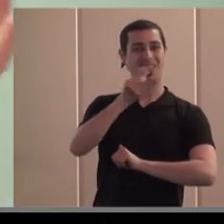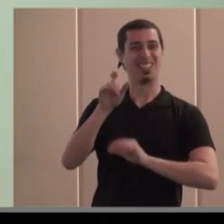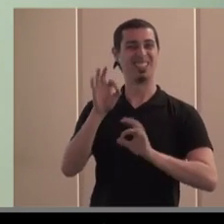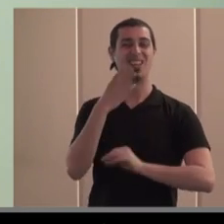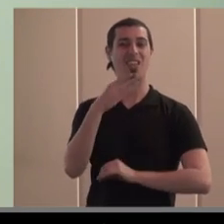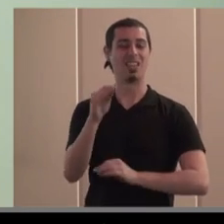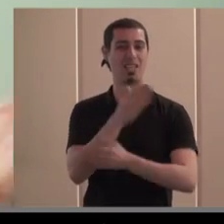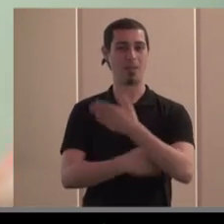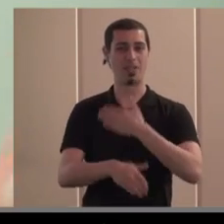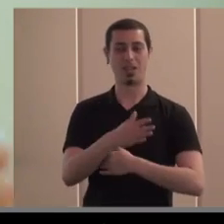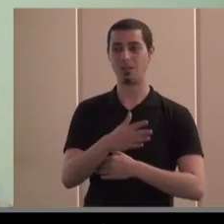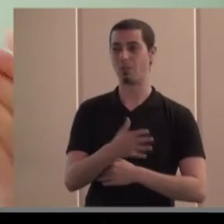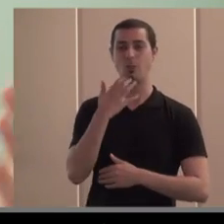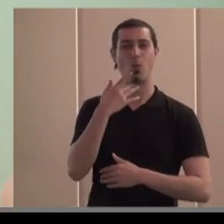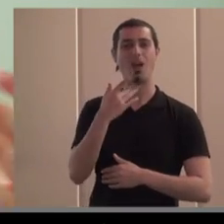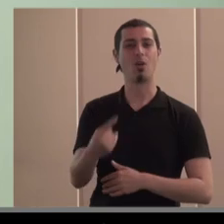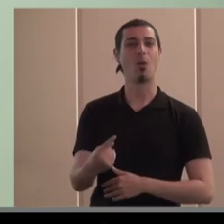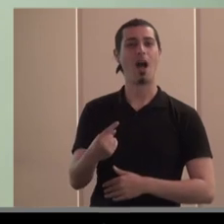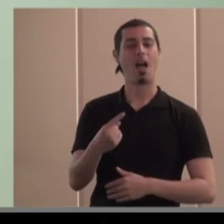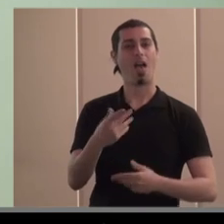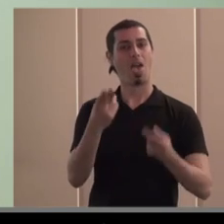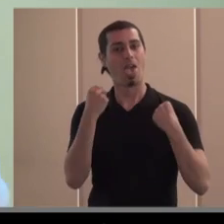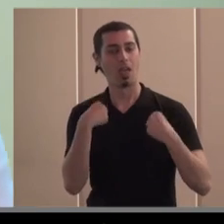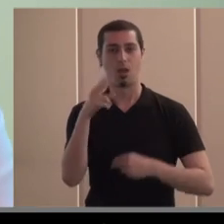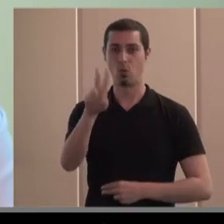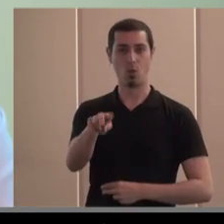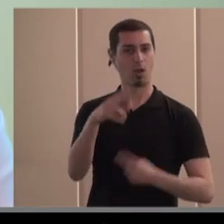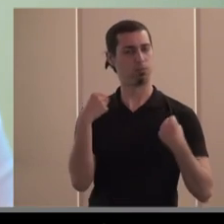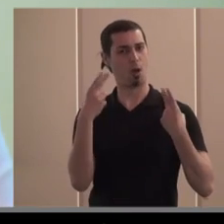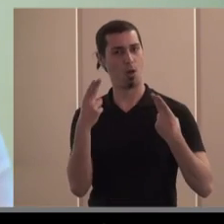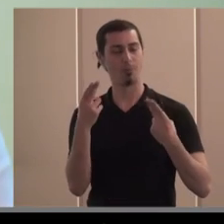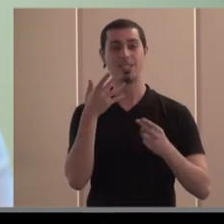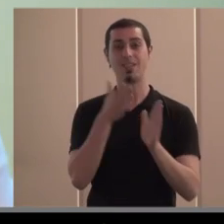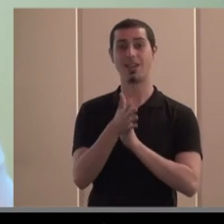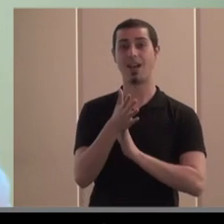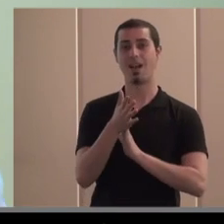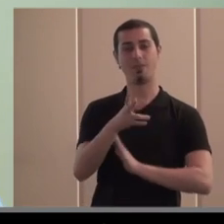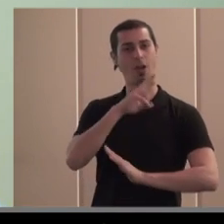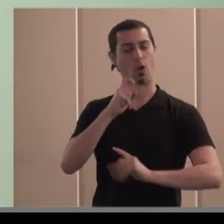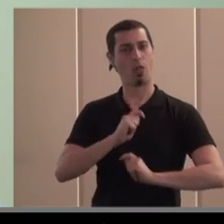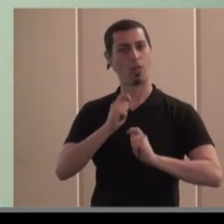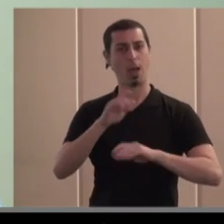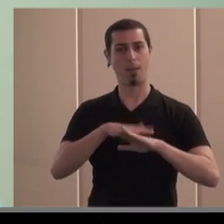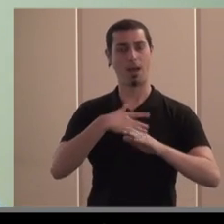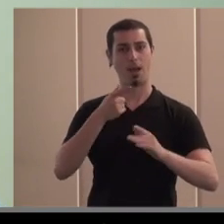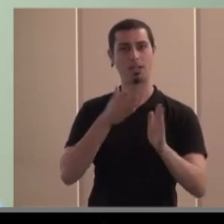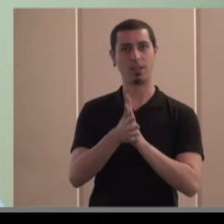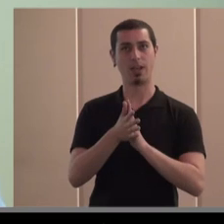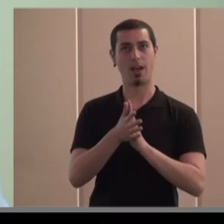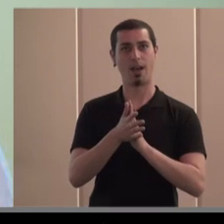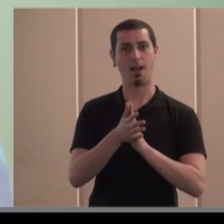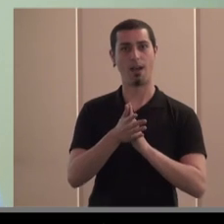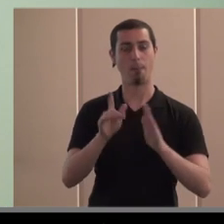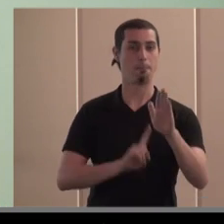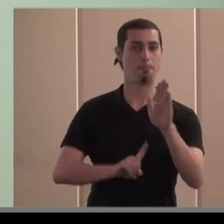por ejemplo no te rindas nunca bueno es una manera de aportar valor y ayudar a salir del agujero del túnel de la